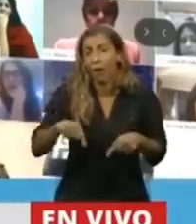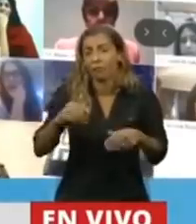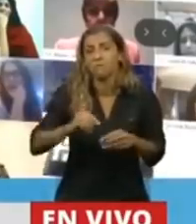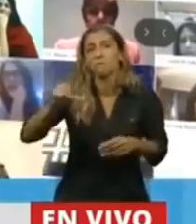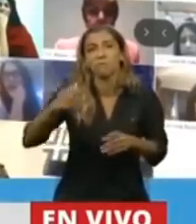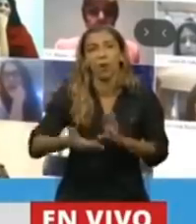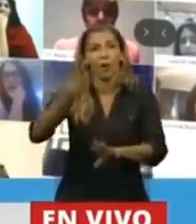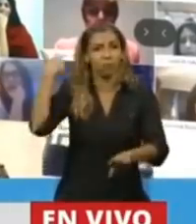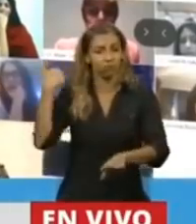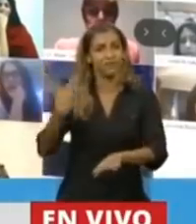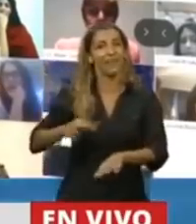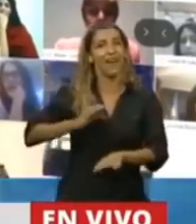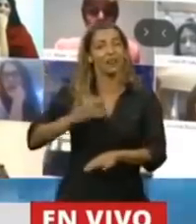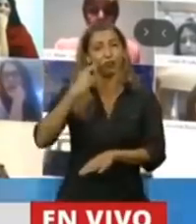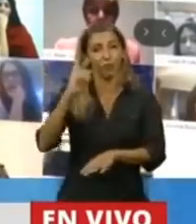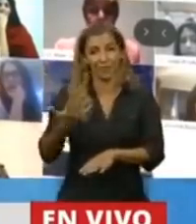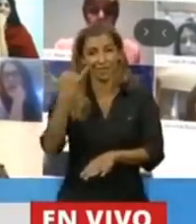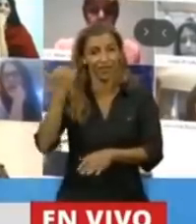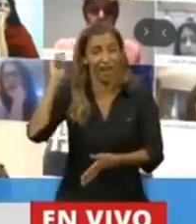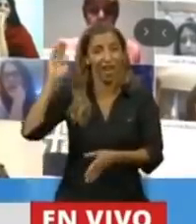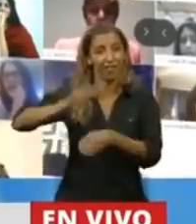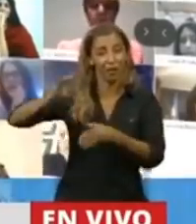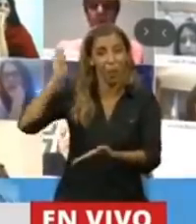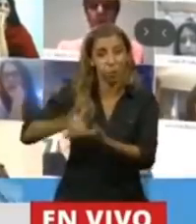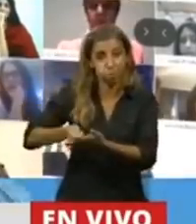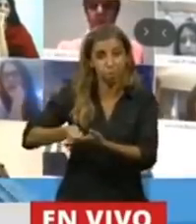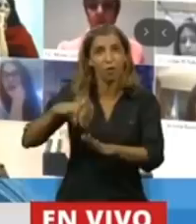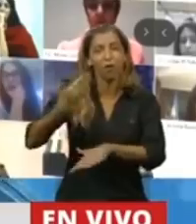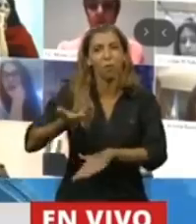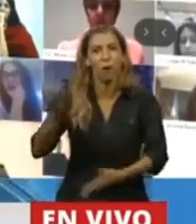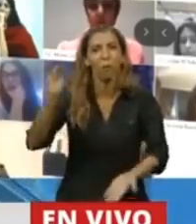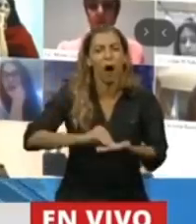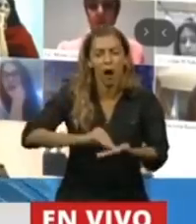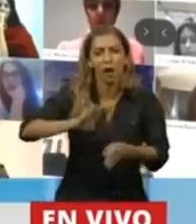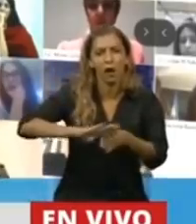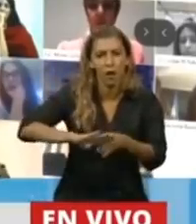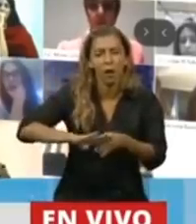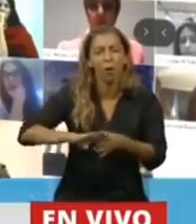con el Fondo Monetario Internacional. más, cuando uno mira el impacto económico, por ejemplo, hoy en Chile,